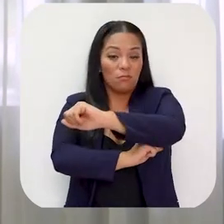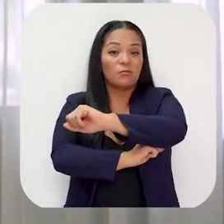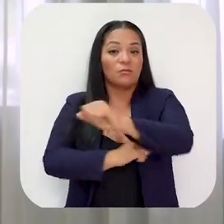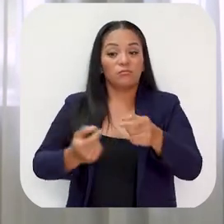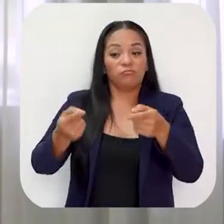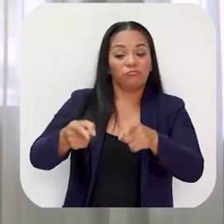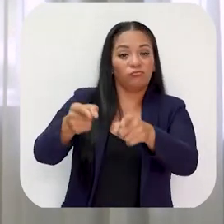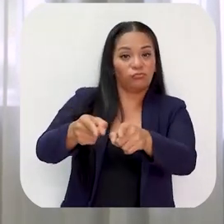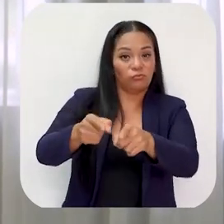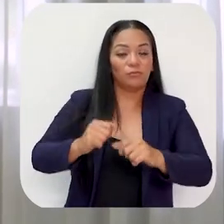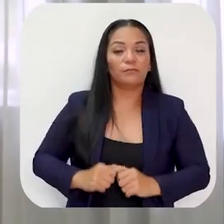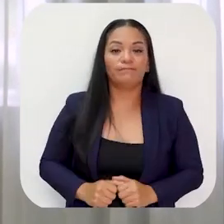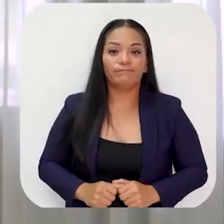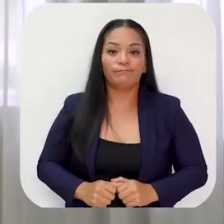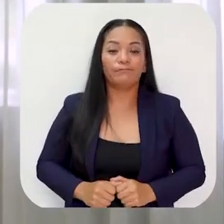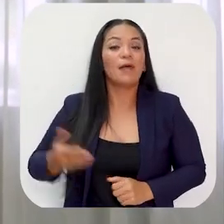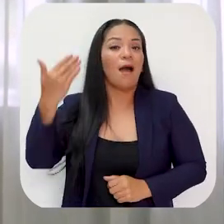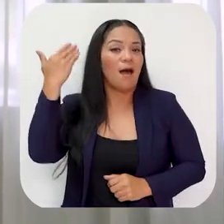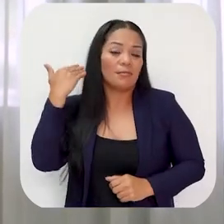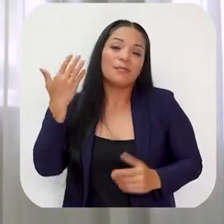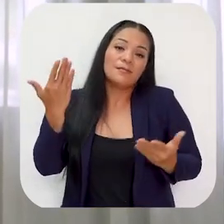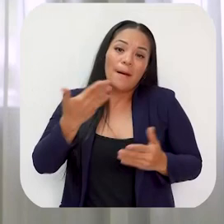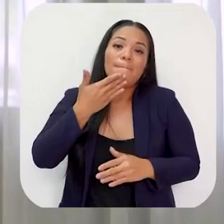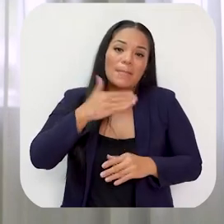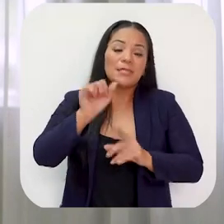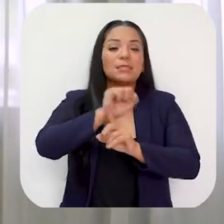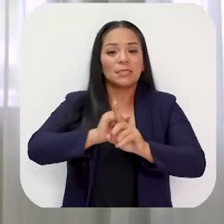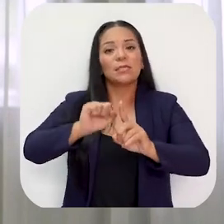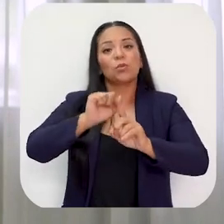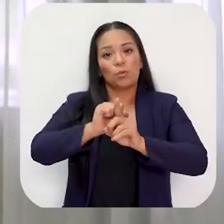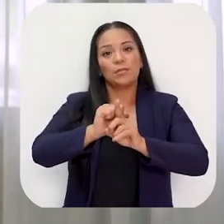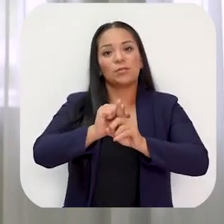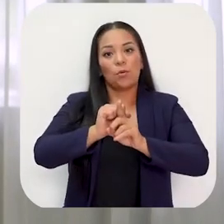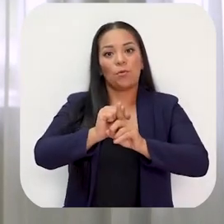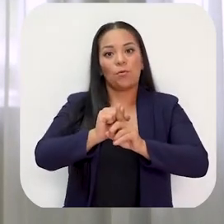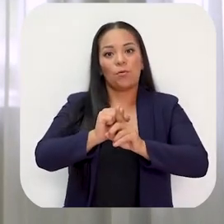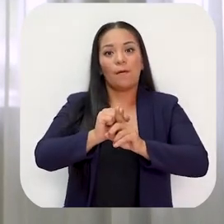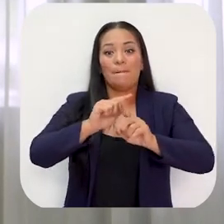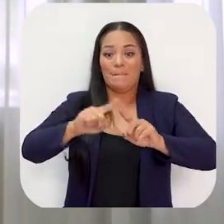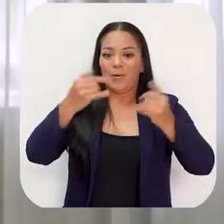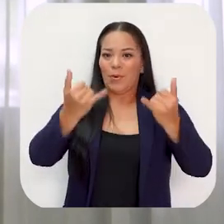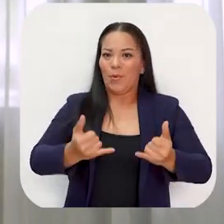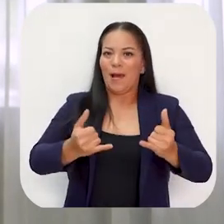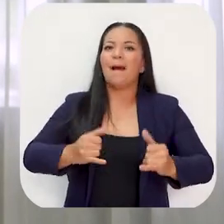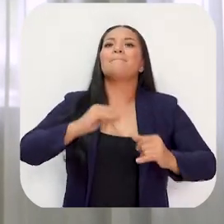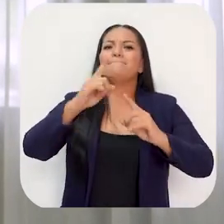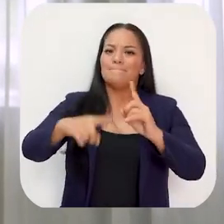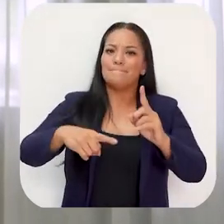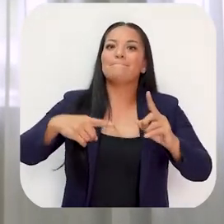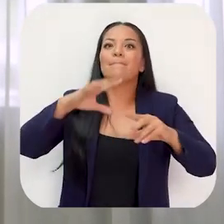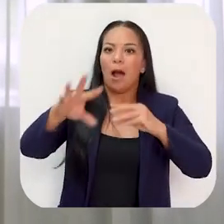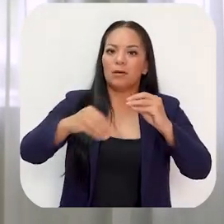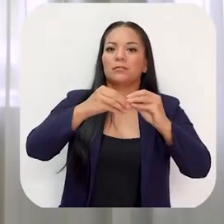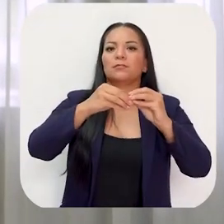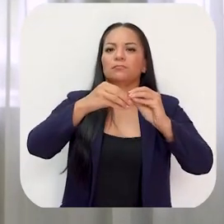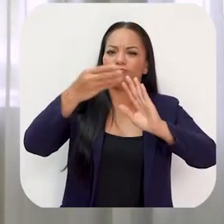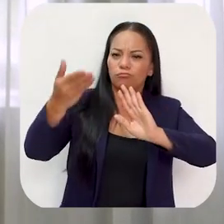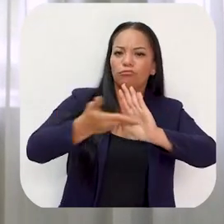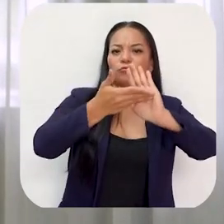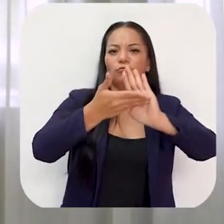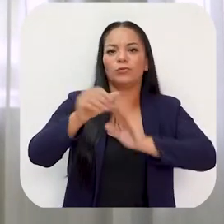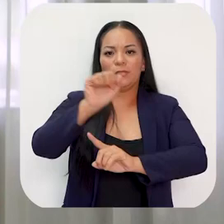puentes que ya de por sí venían en mal estado y que han sido afectados aún más por los